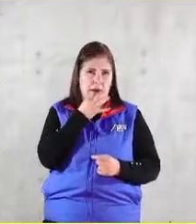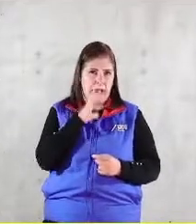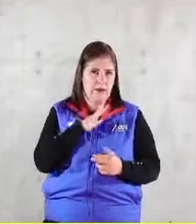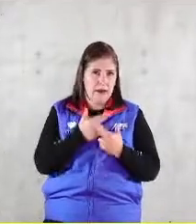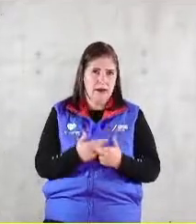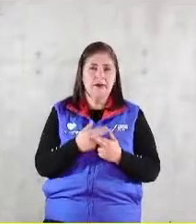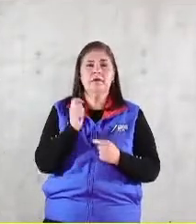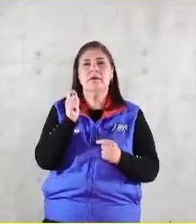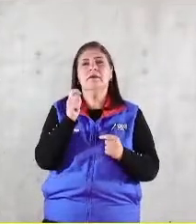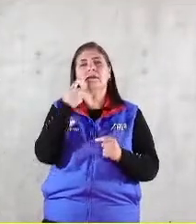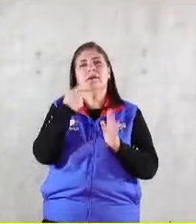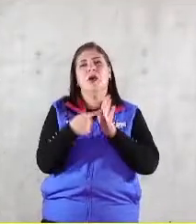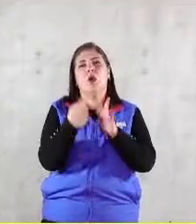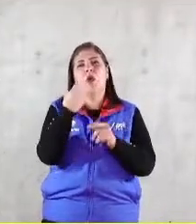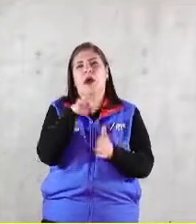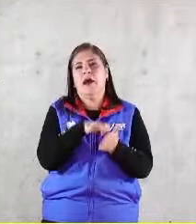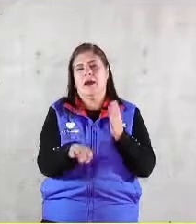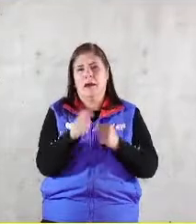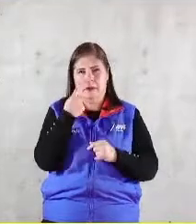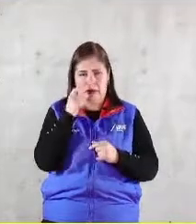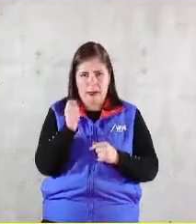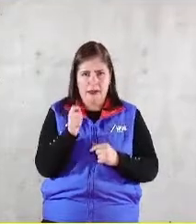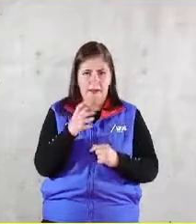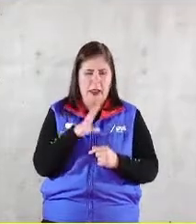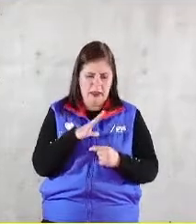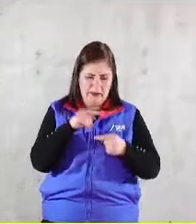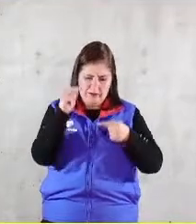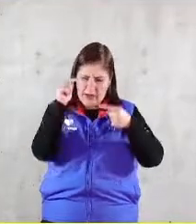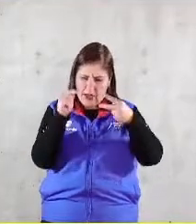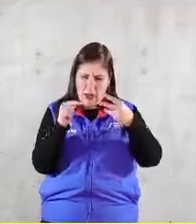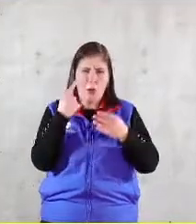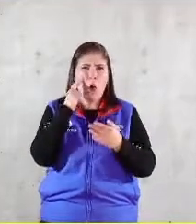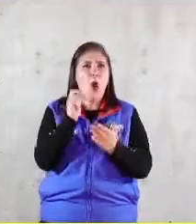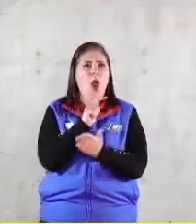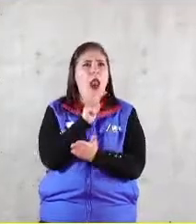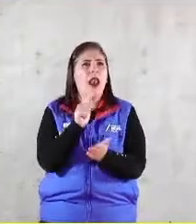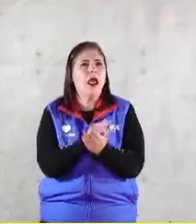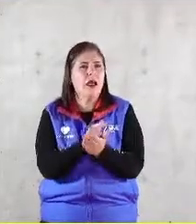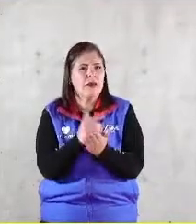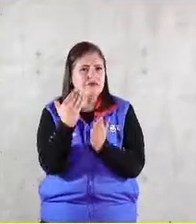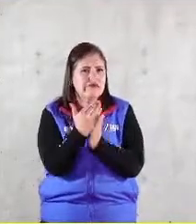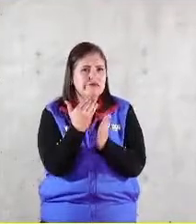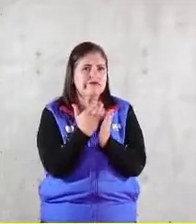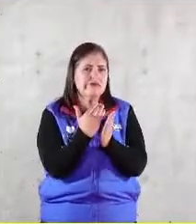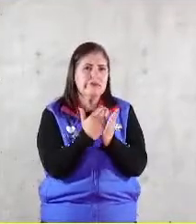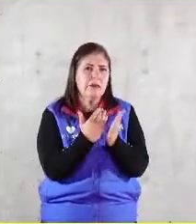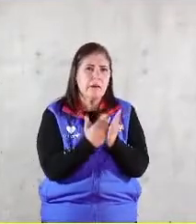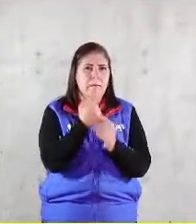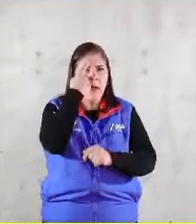ejemplo práctico cómo se aterrizan estos principios en el día a día de la gestión